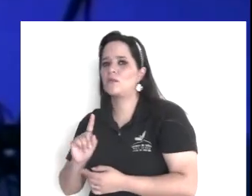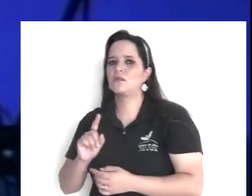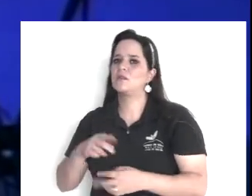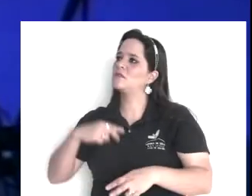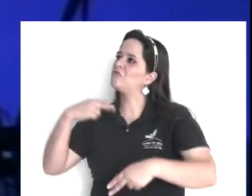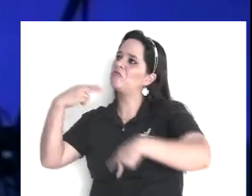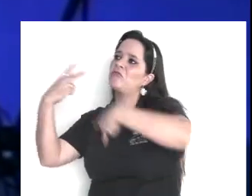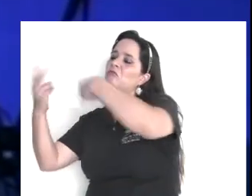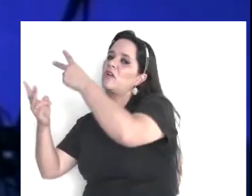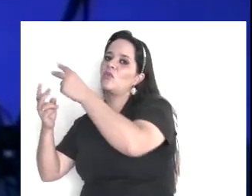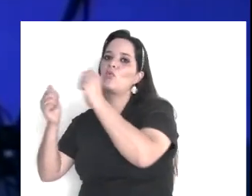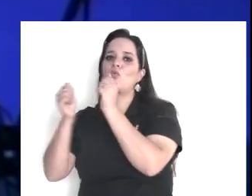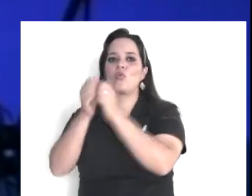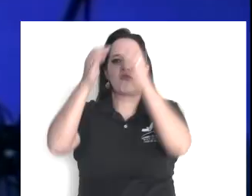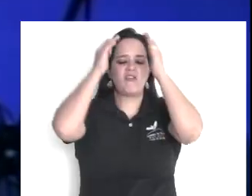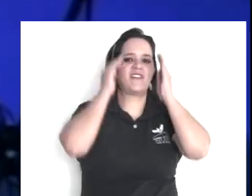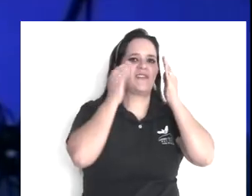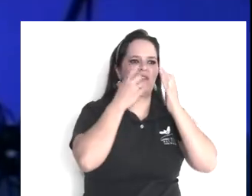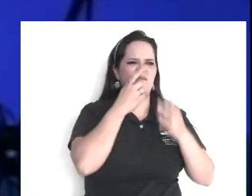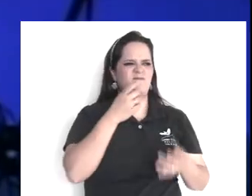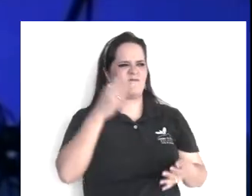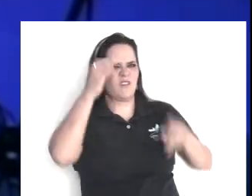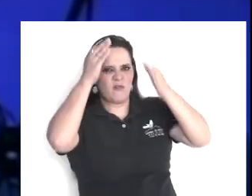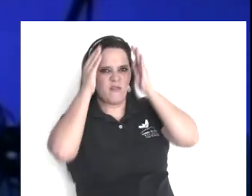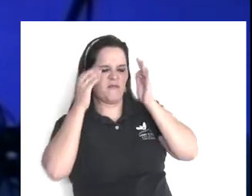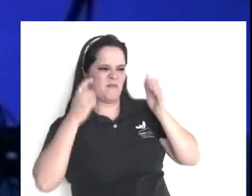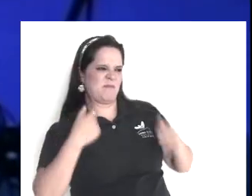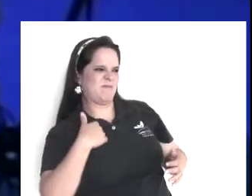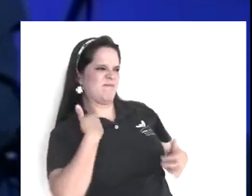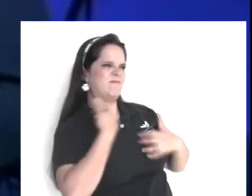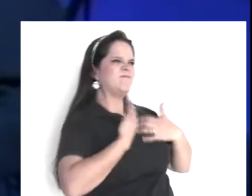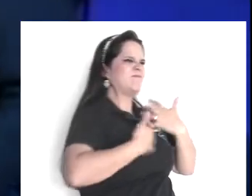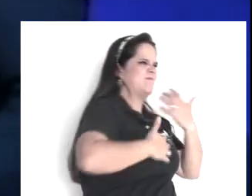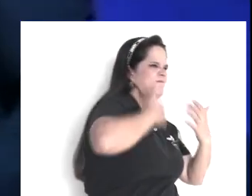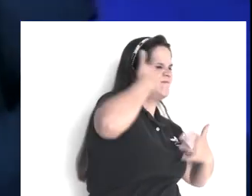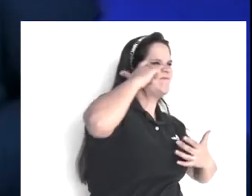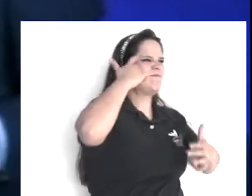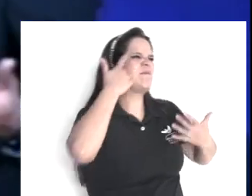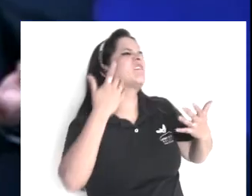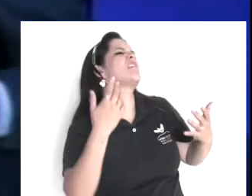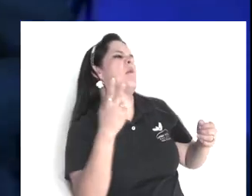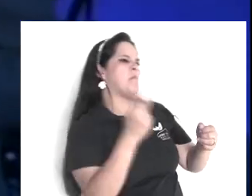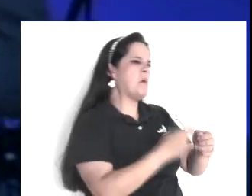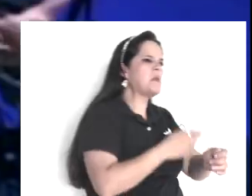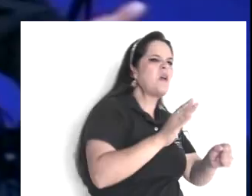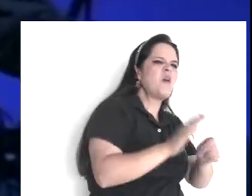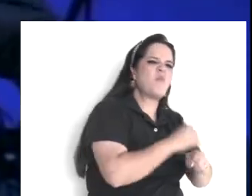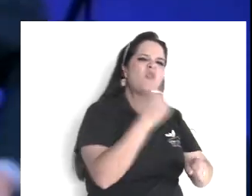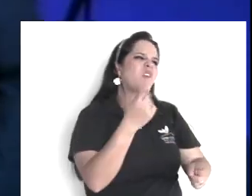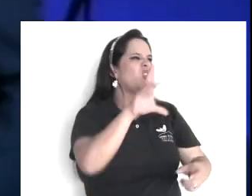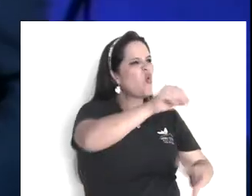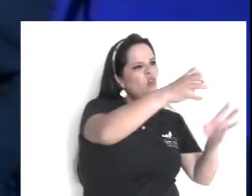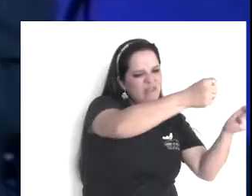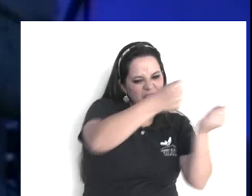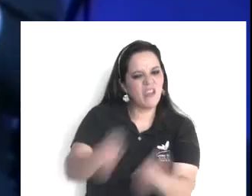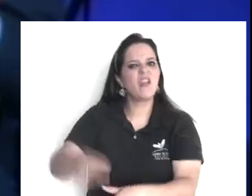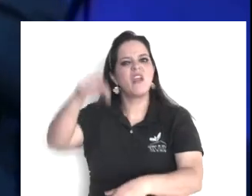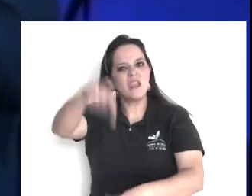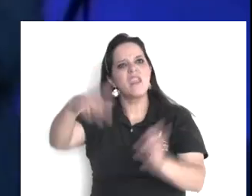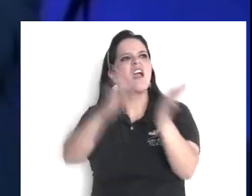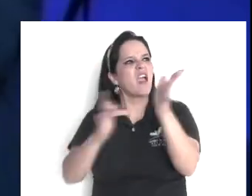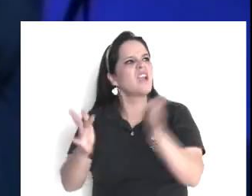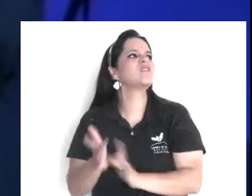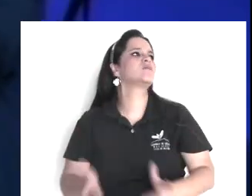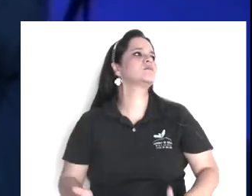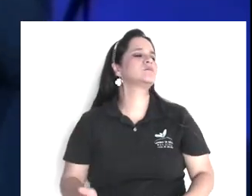discurso, y cuando lo oyen, yo me imagino, más o menos, la escena, así como, oye, no parece ser, del que nos mandaron a prender, este